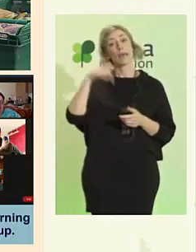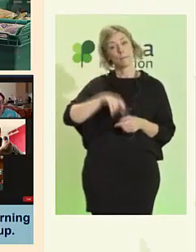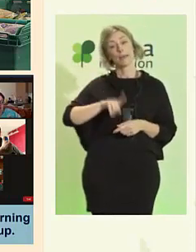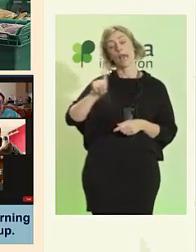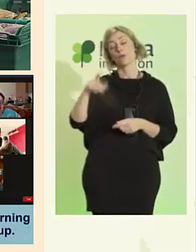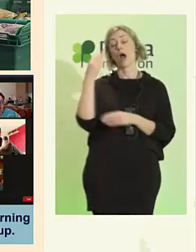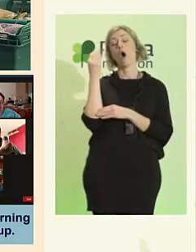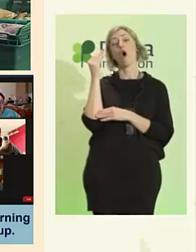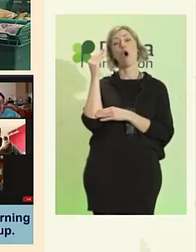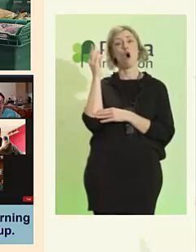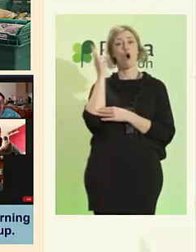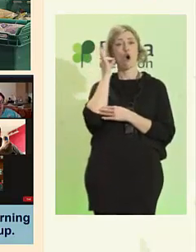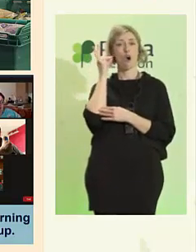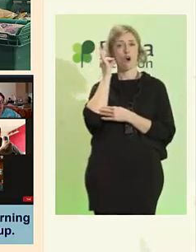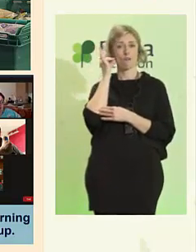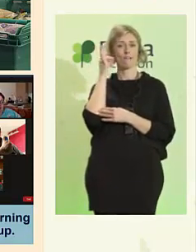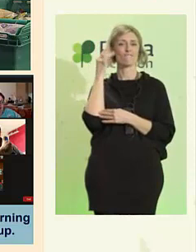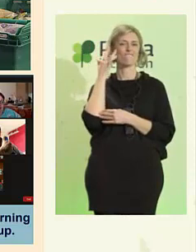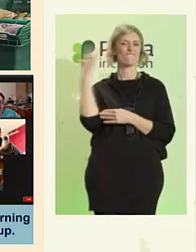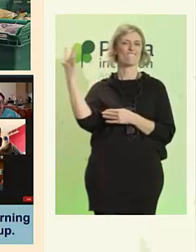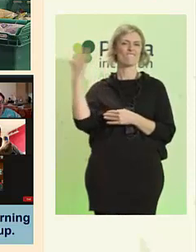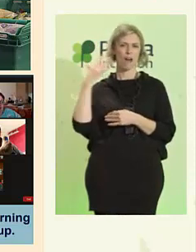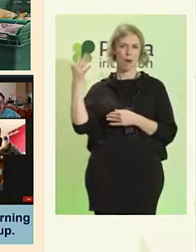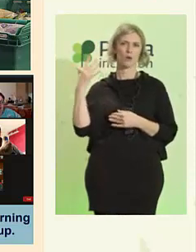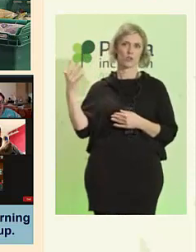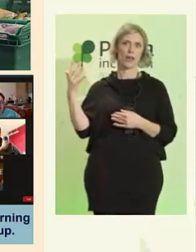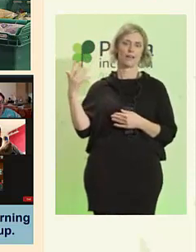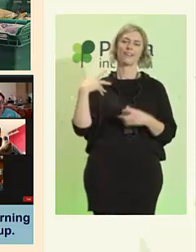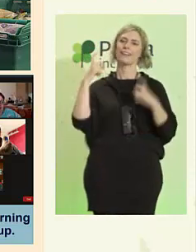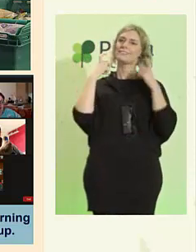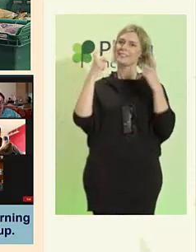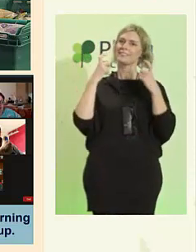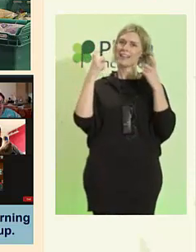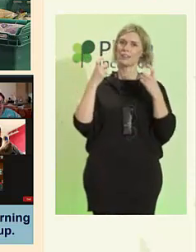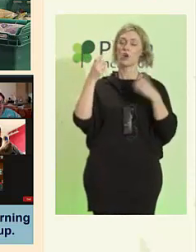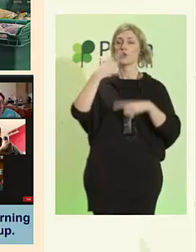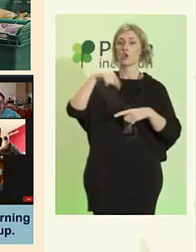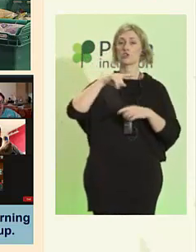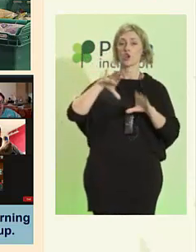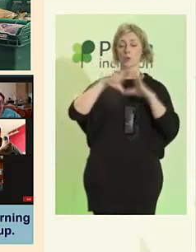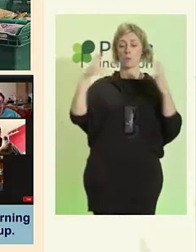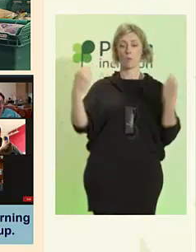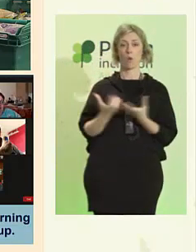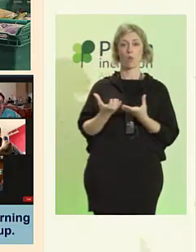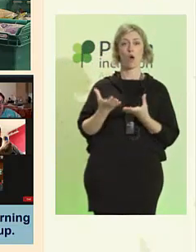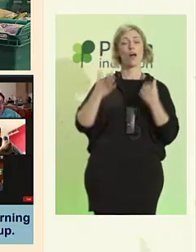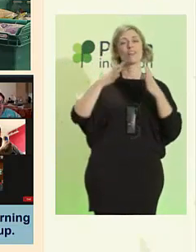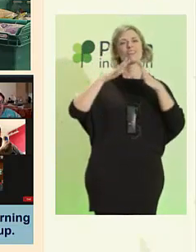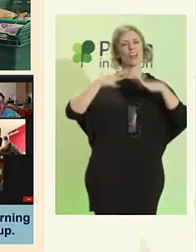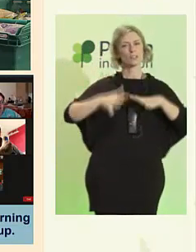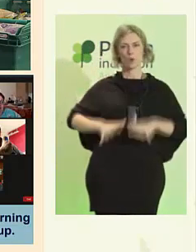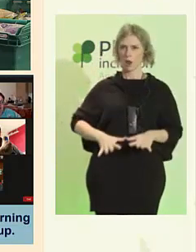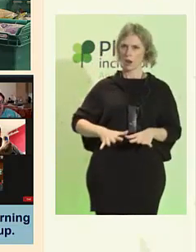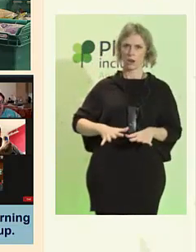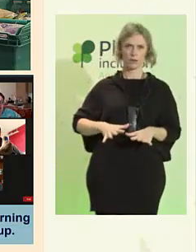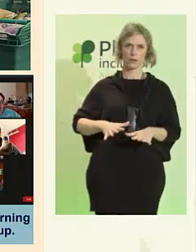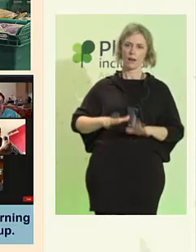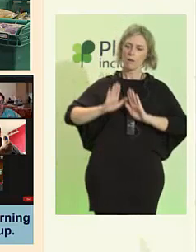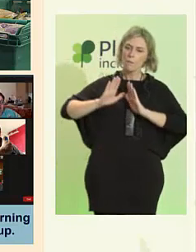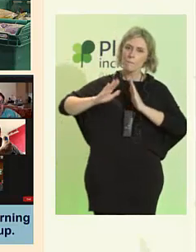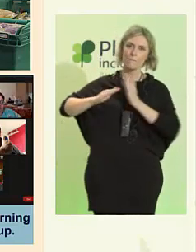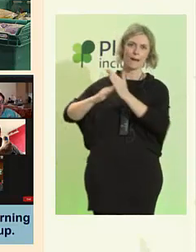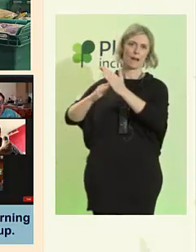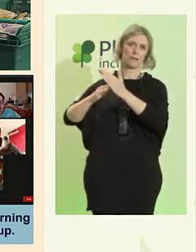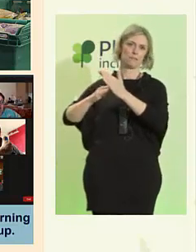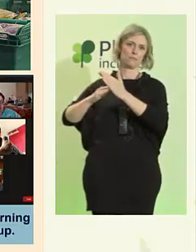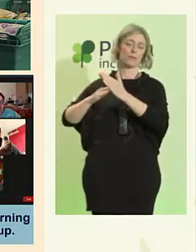que está intentando que dejemos de destruir el mundo. Greta Thunberg, más muy conocida y ella